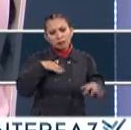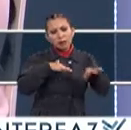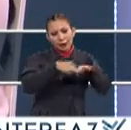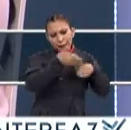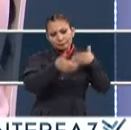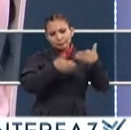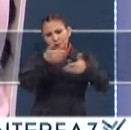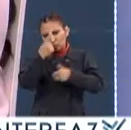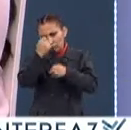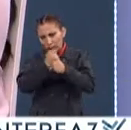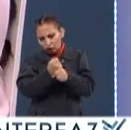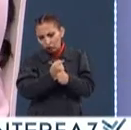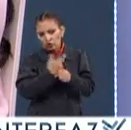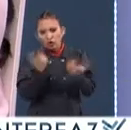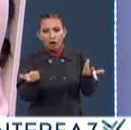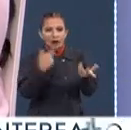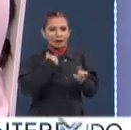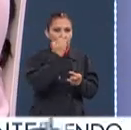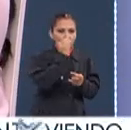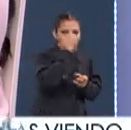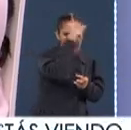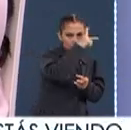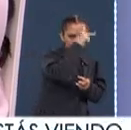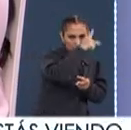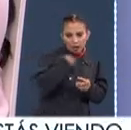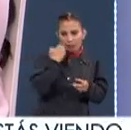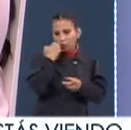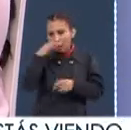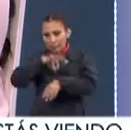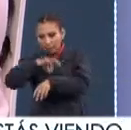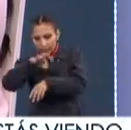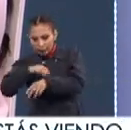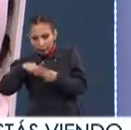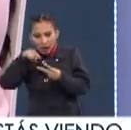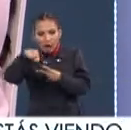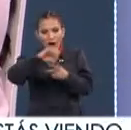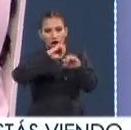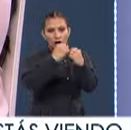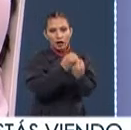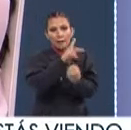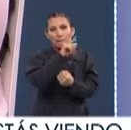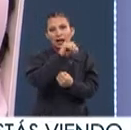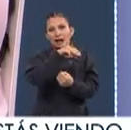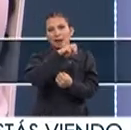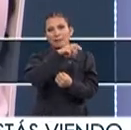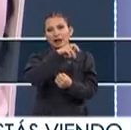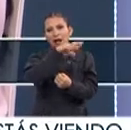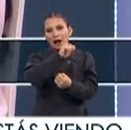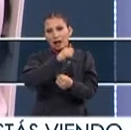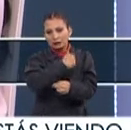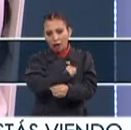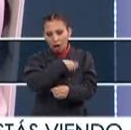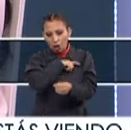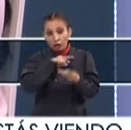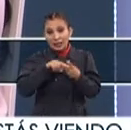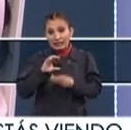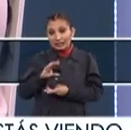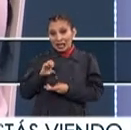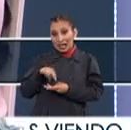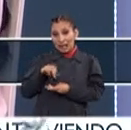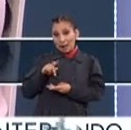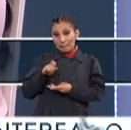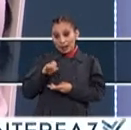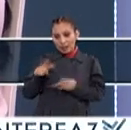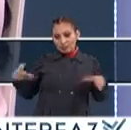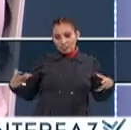trabajando en el último año Entre la Facultad de Psicología, la Facultad de Medicina La Organización Panamericana de la Salud y el CENAPRED